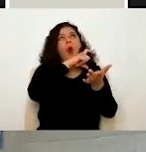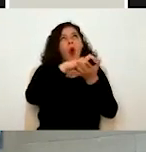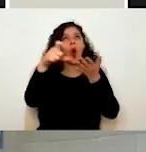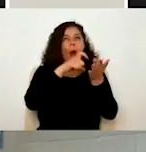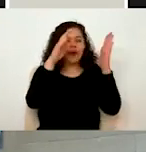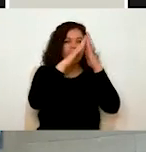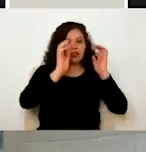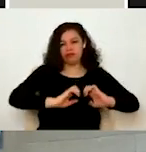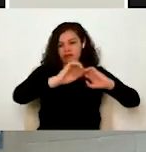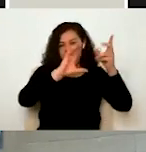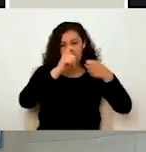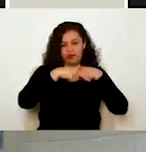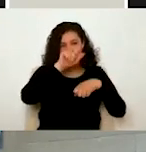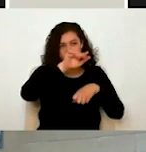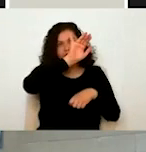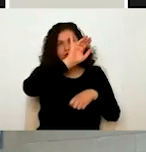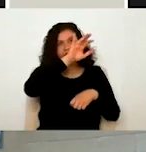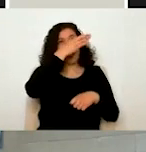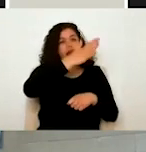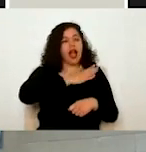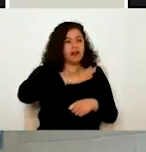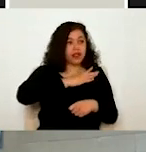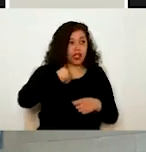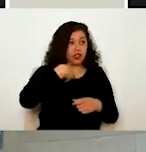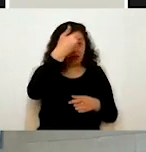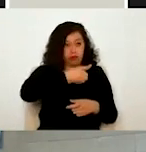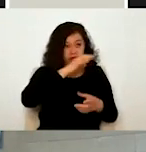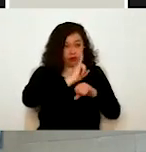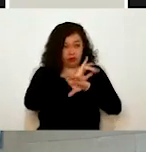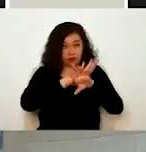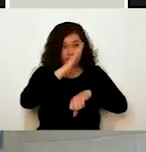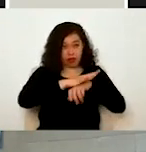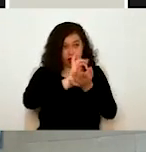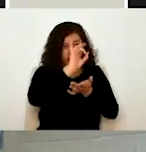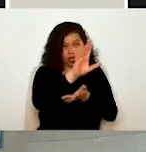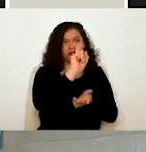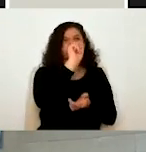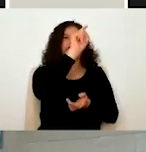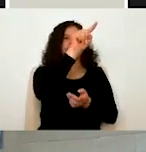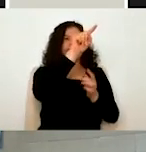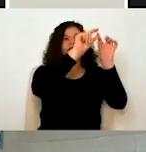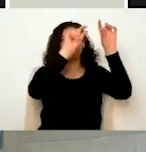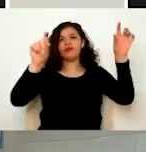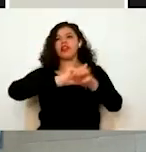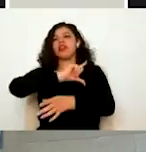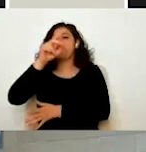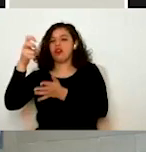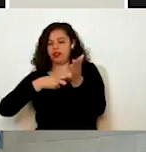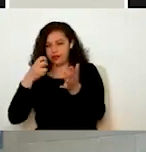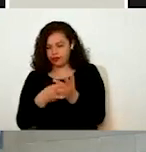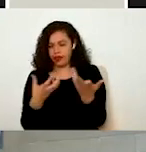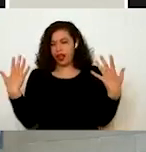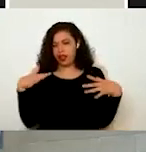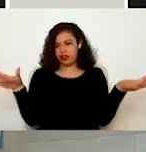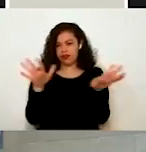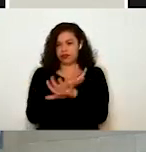notificada. Lo que quiere decir que ha recibido un requerimiento. Y hacer clic en el botón editar, ¿no? Realizar los cambios que